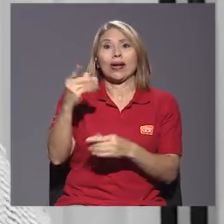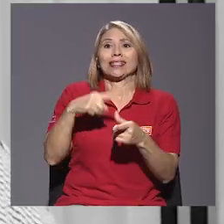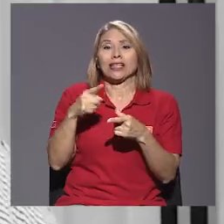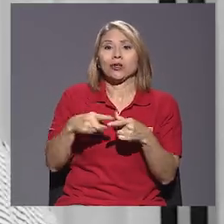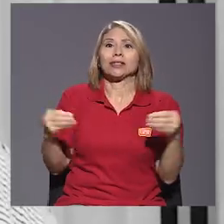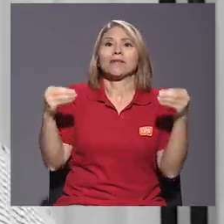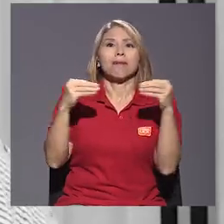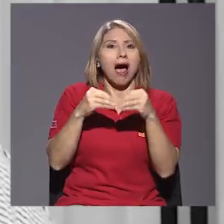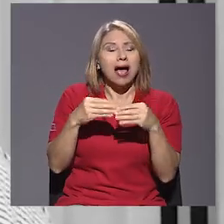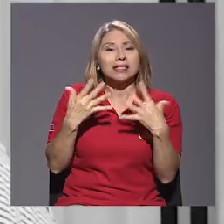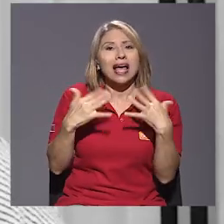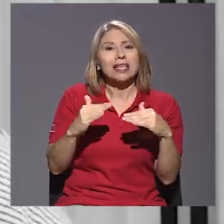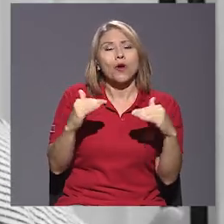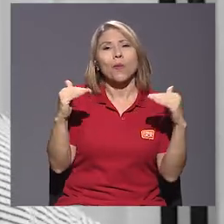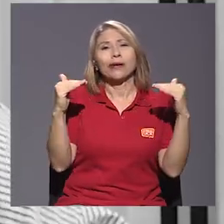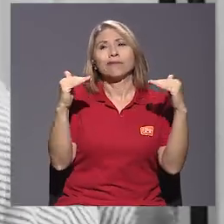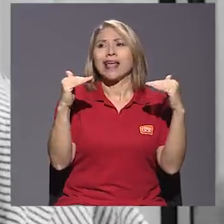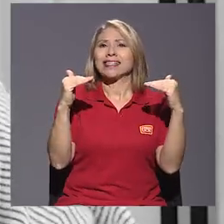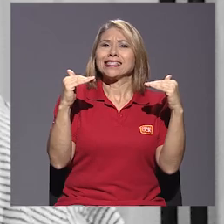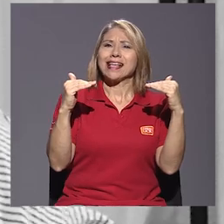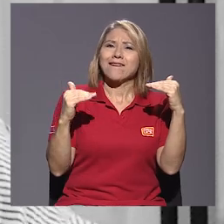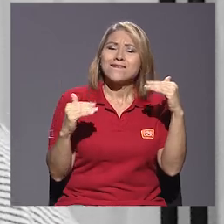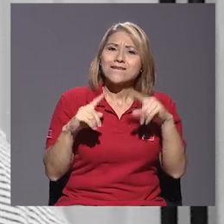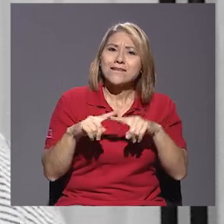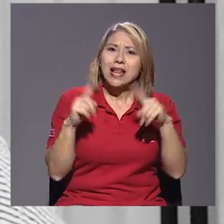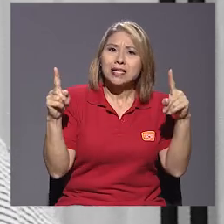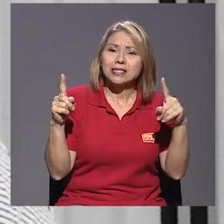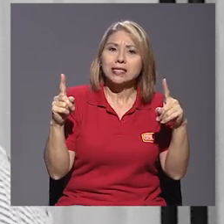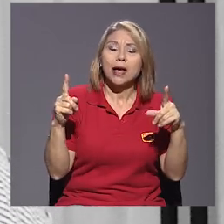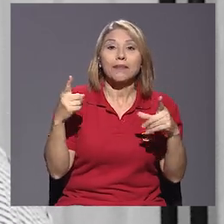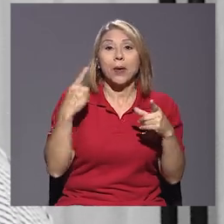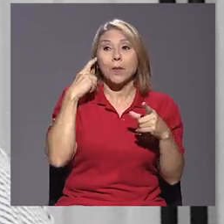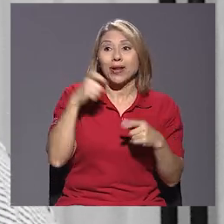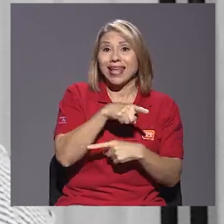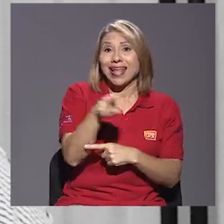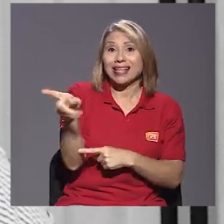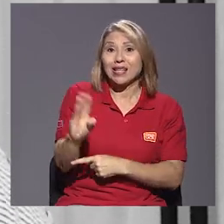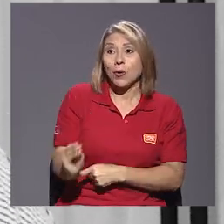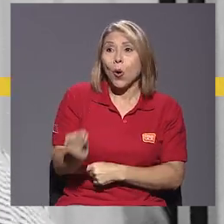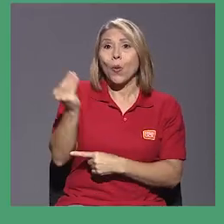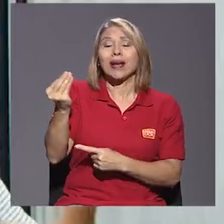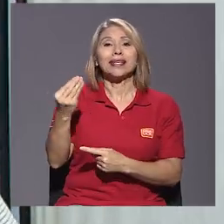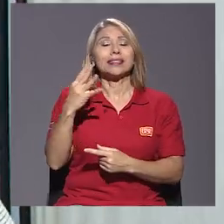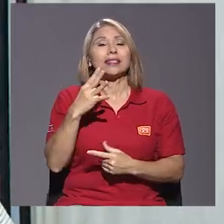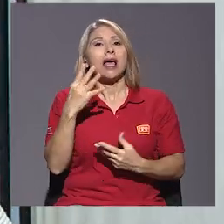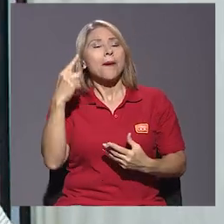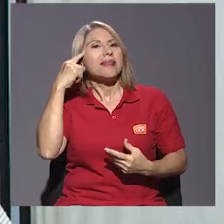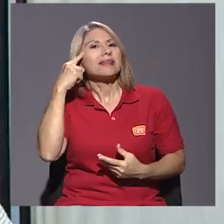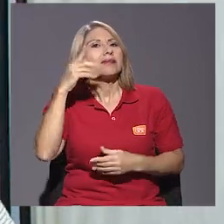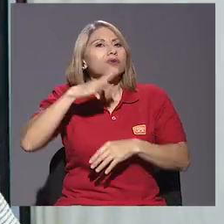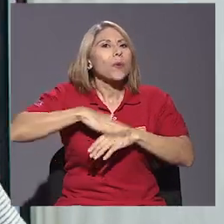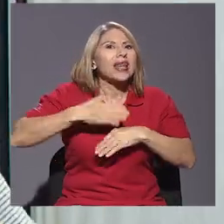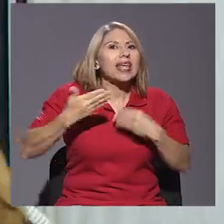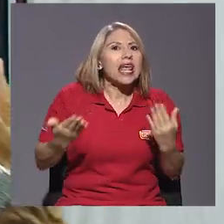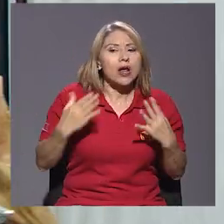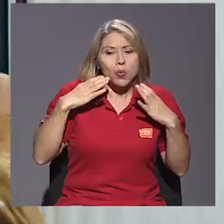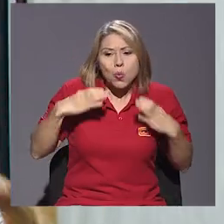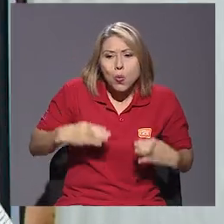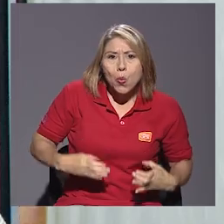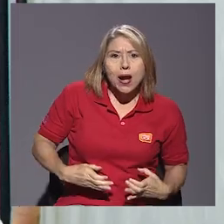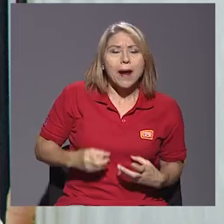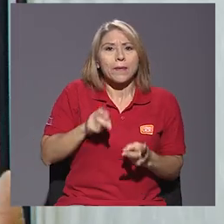Porque entre más jóvenes estás entrando a este mundo de la genitalidad, de las relaciones sexuales,